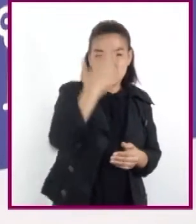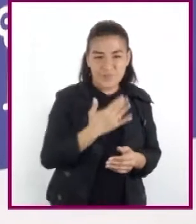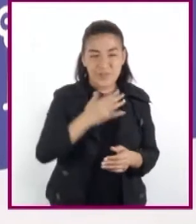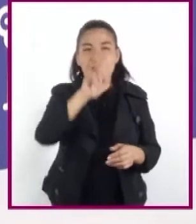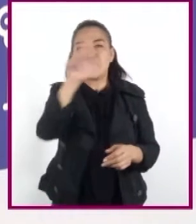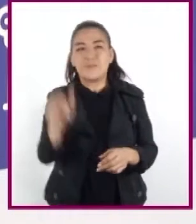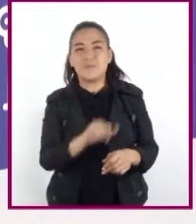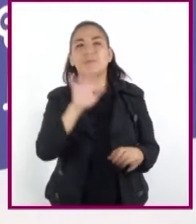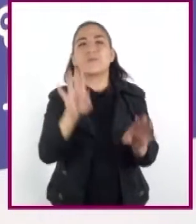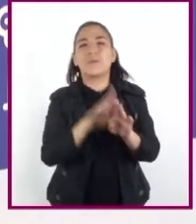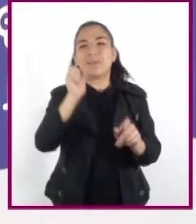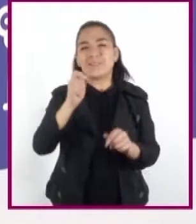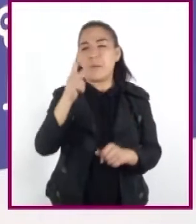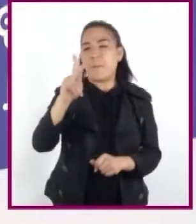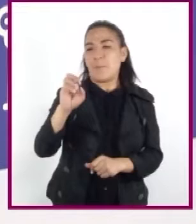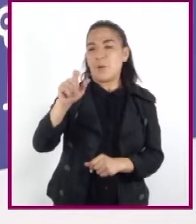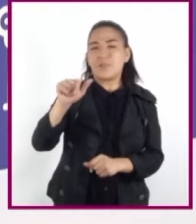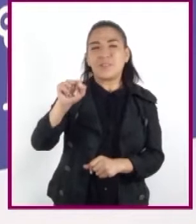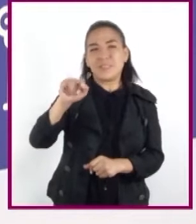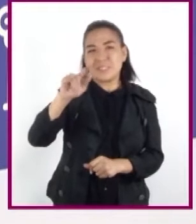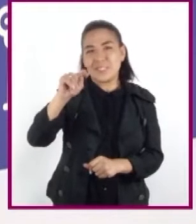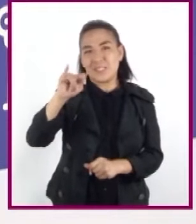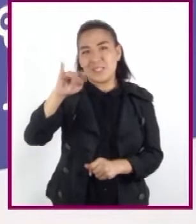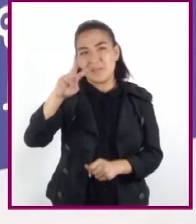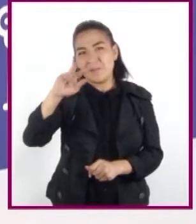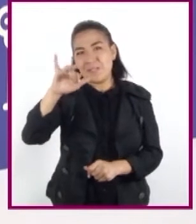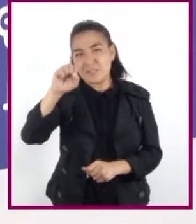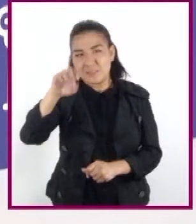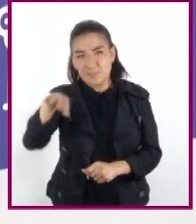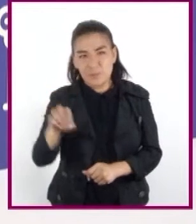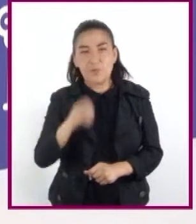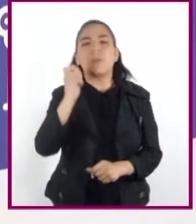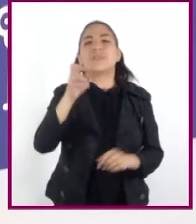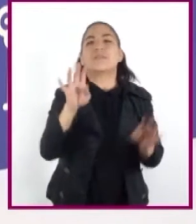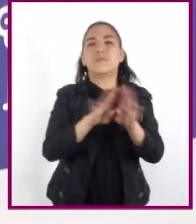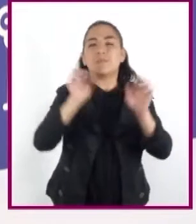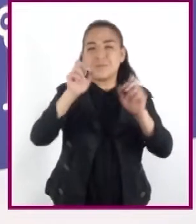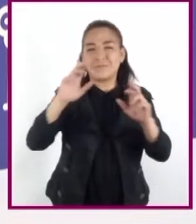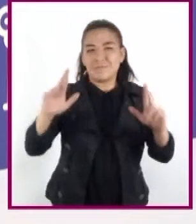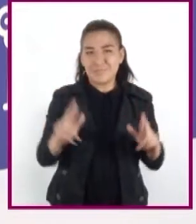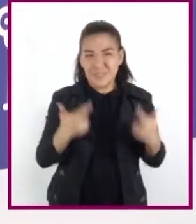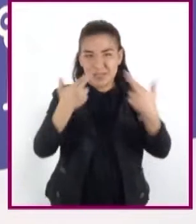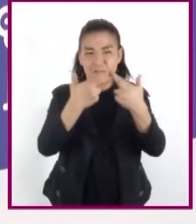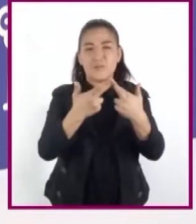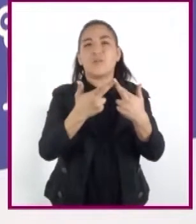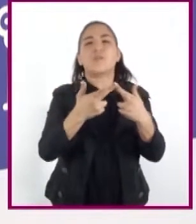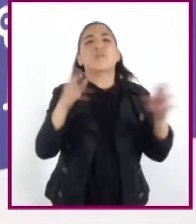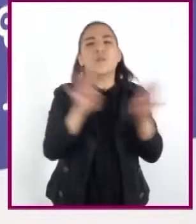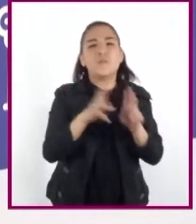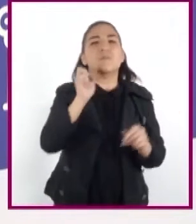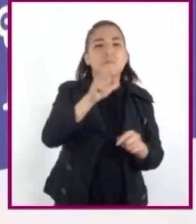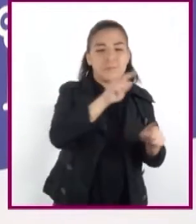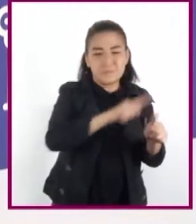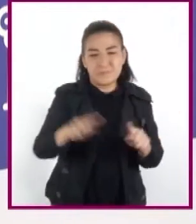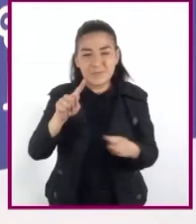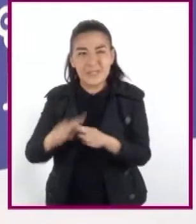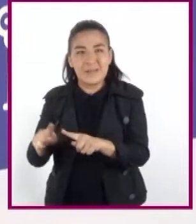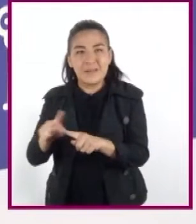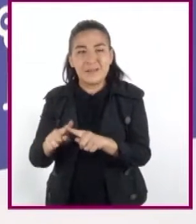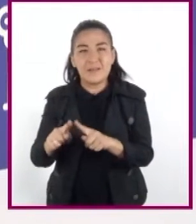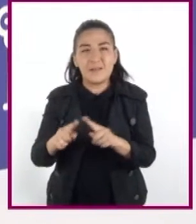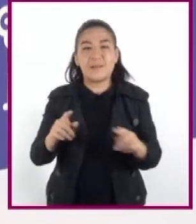tarde del positivismo decimonónico. Sin embargo, en lo que toca a la periodización, los cambios más